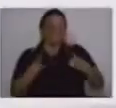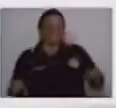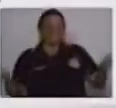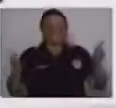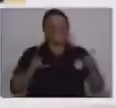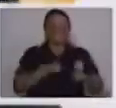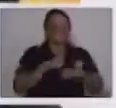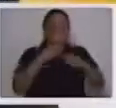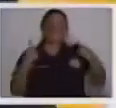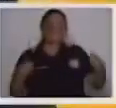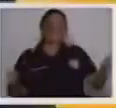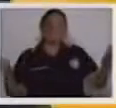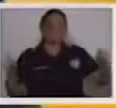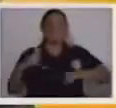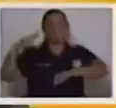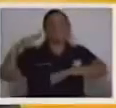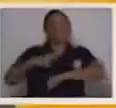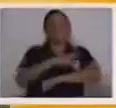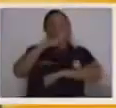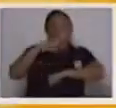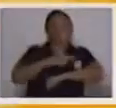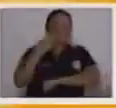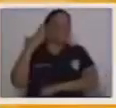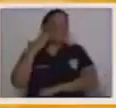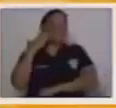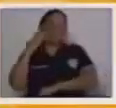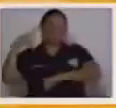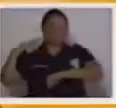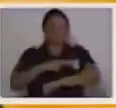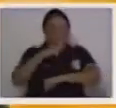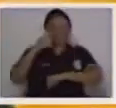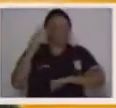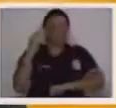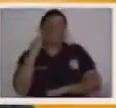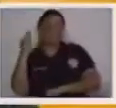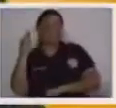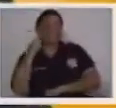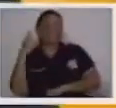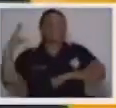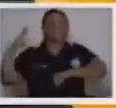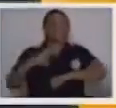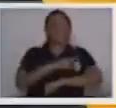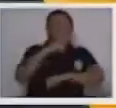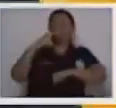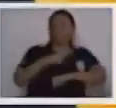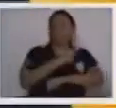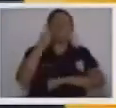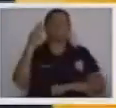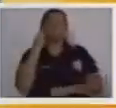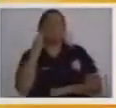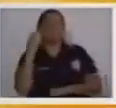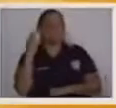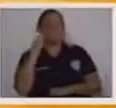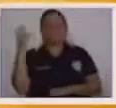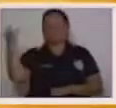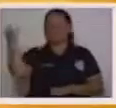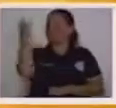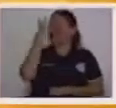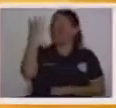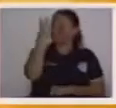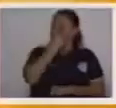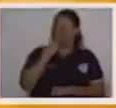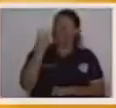¿Preparados? La ovejita de mamá, de mamá, de mamá. La ovejita de